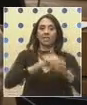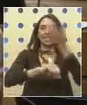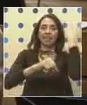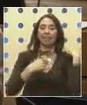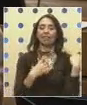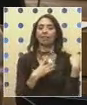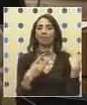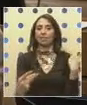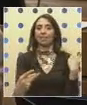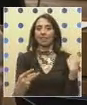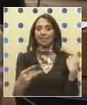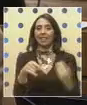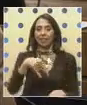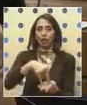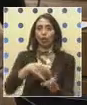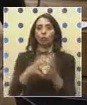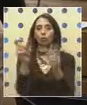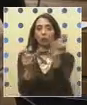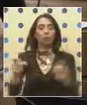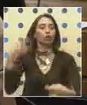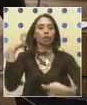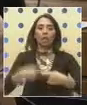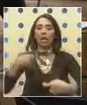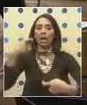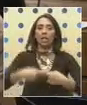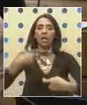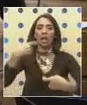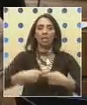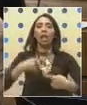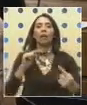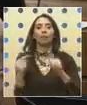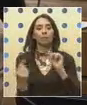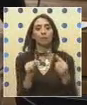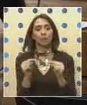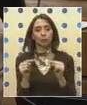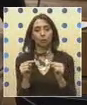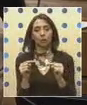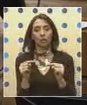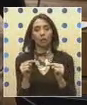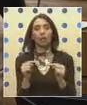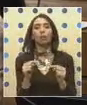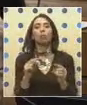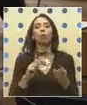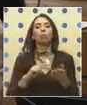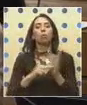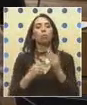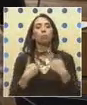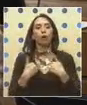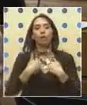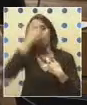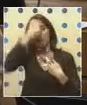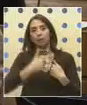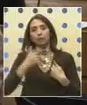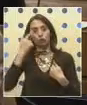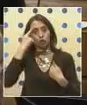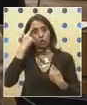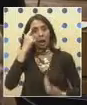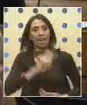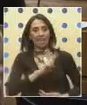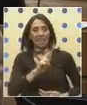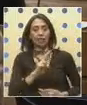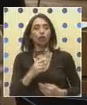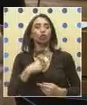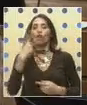Parlamento, como había mucha gente que se negaba a discutir por problemas religiosos de convicciones personales una ley de divorcio.